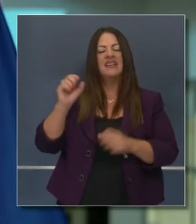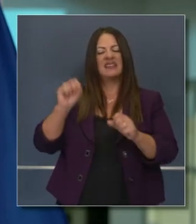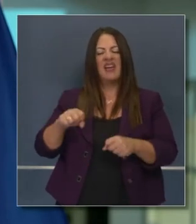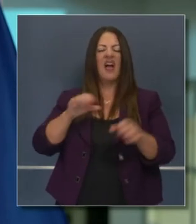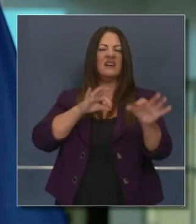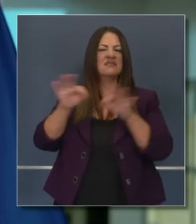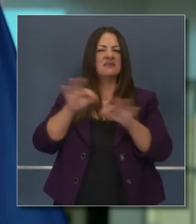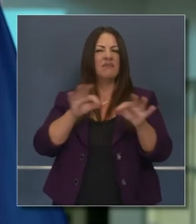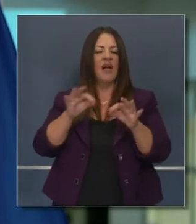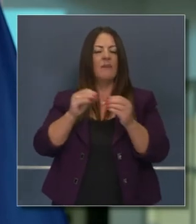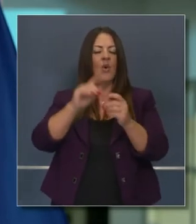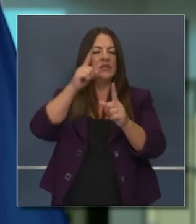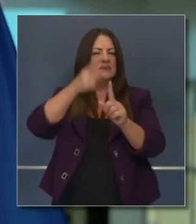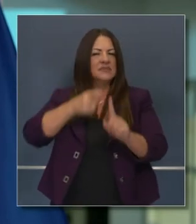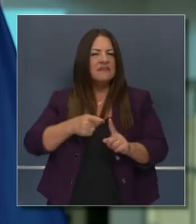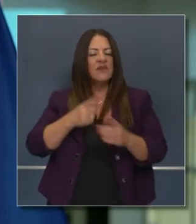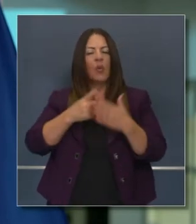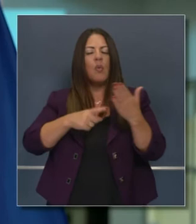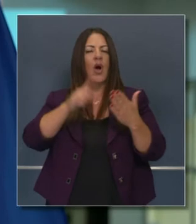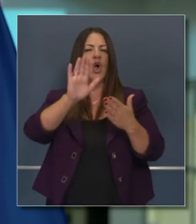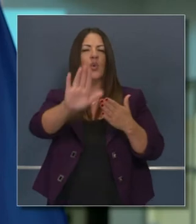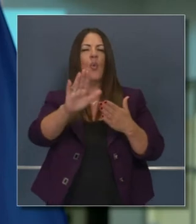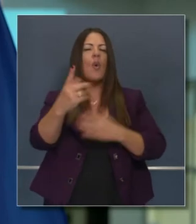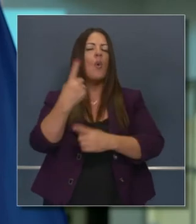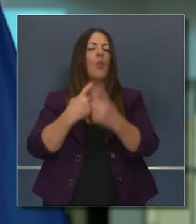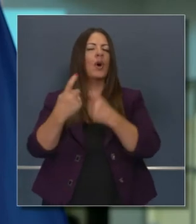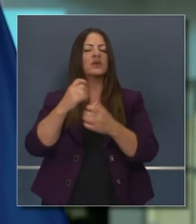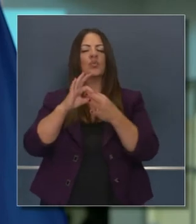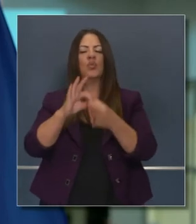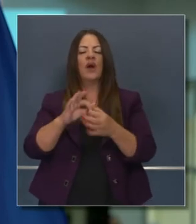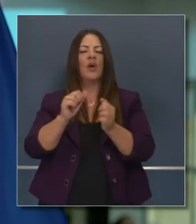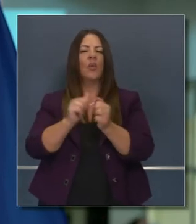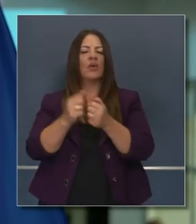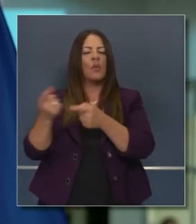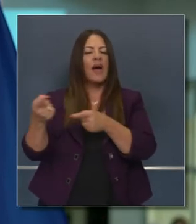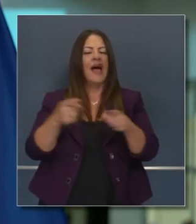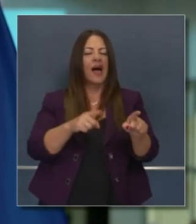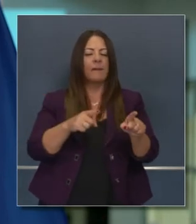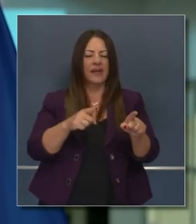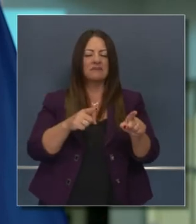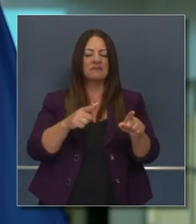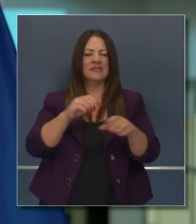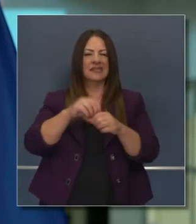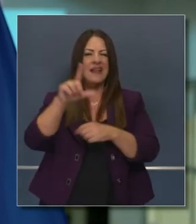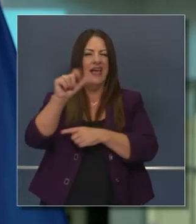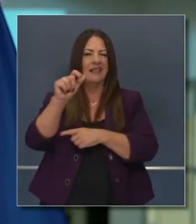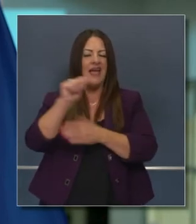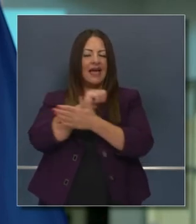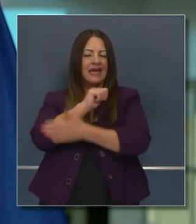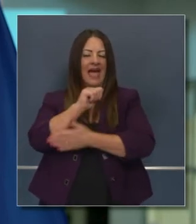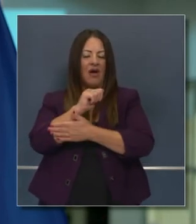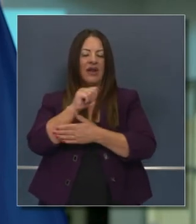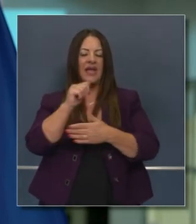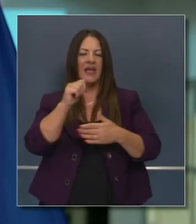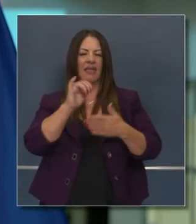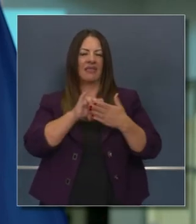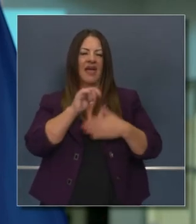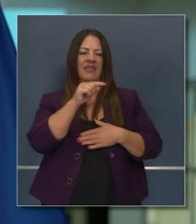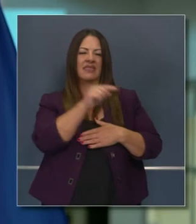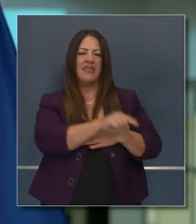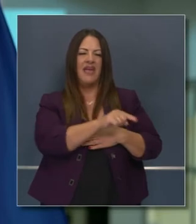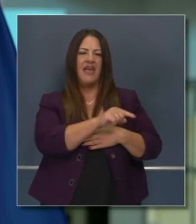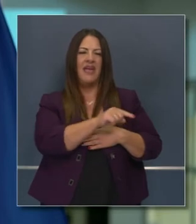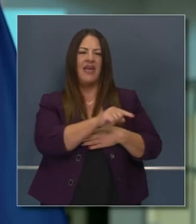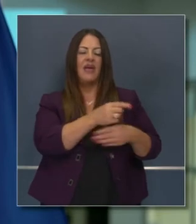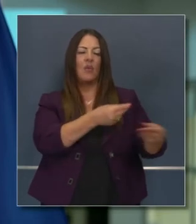que suba al podio, por favor, y que hable de los detalles acerca de algunas de las pequeñas cuestiones que surgieron en el condado de Los Ángeles y